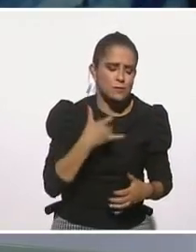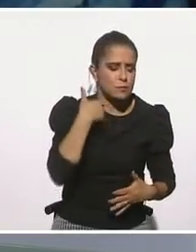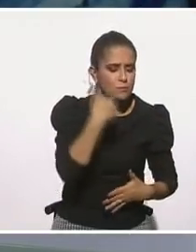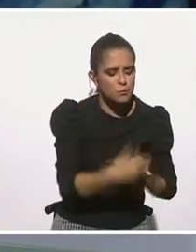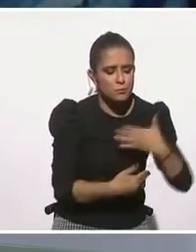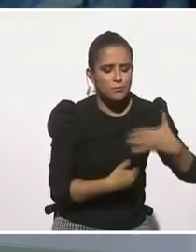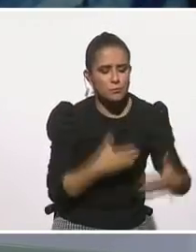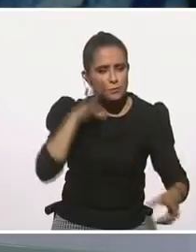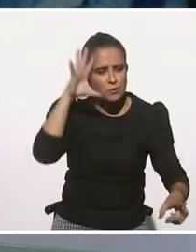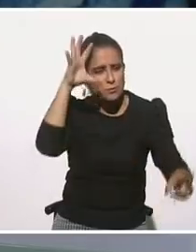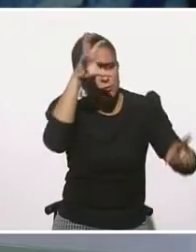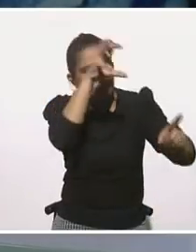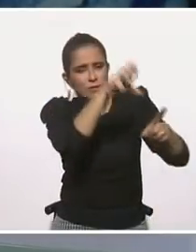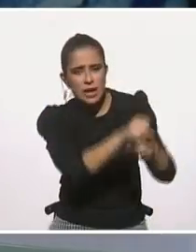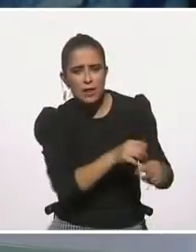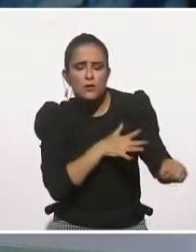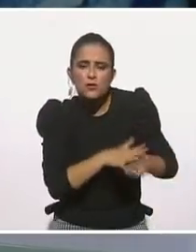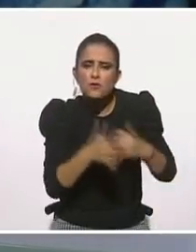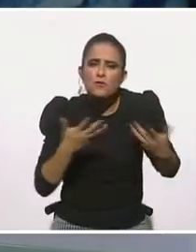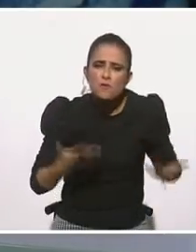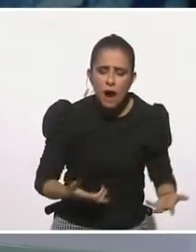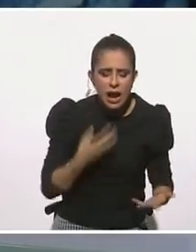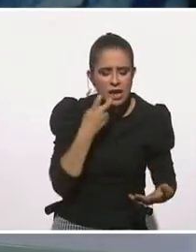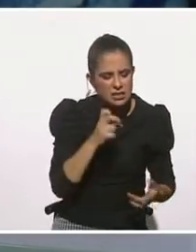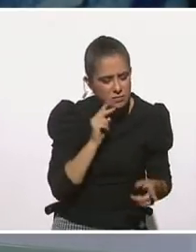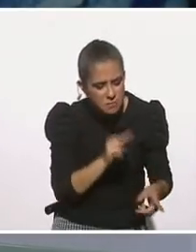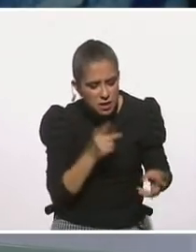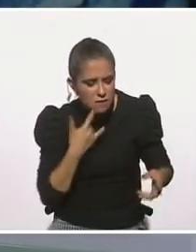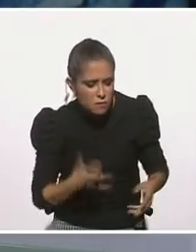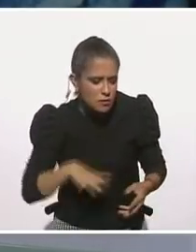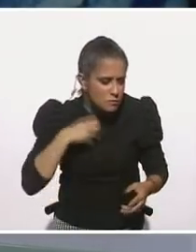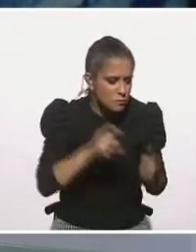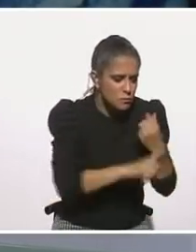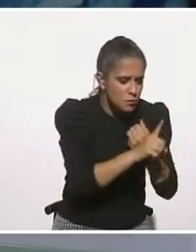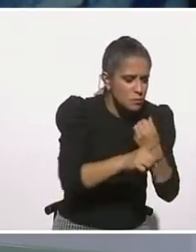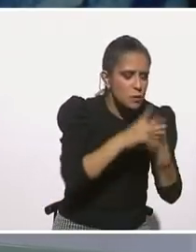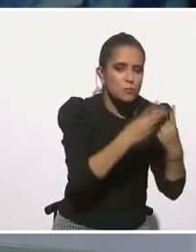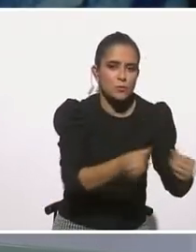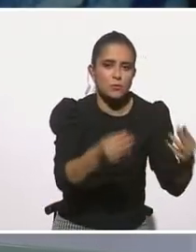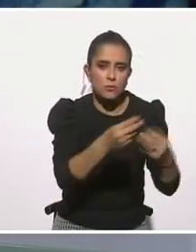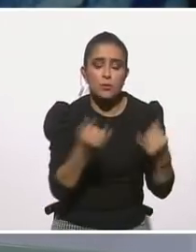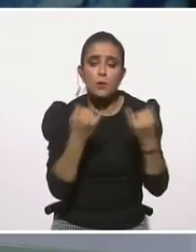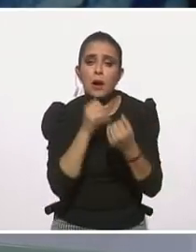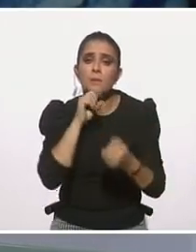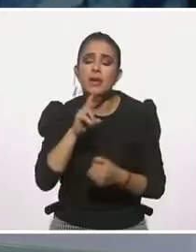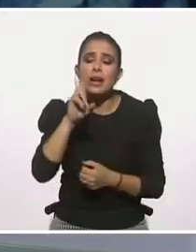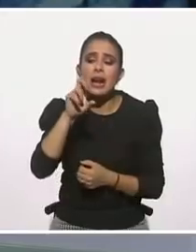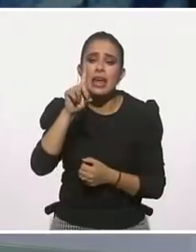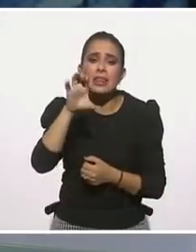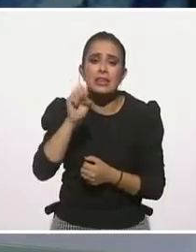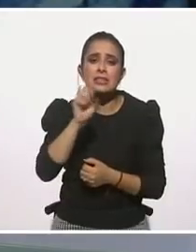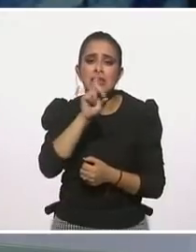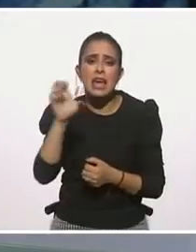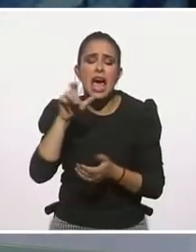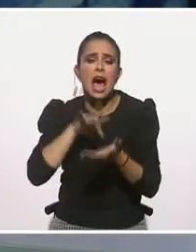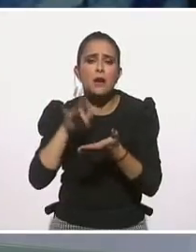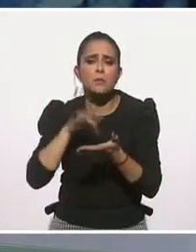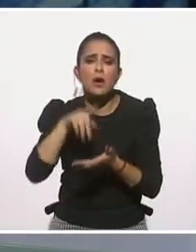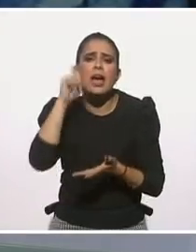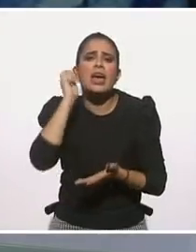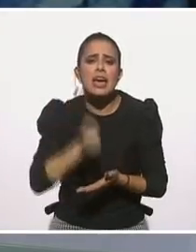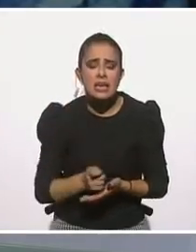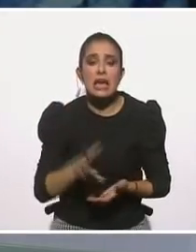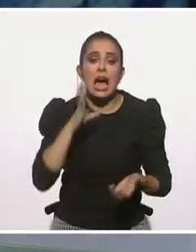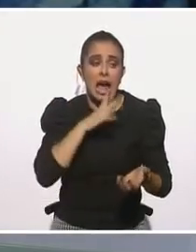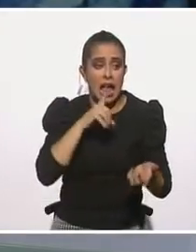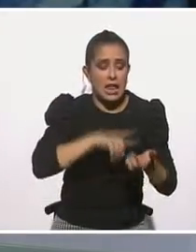retos me está enfrentando, etcétera. Y quiero agregar algo sobre las redes de apoyo. Las redes de apoyo se construyen en resiliencia,